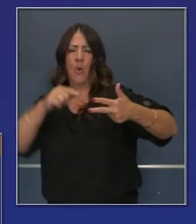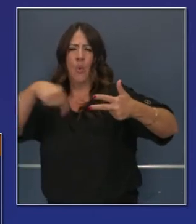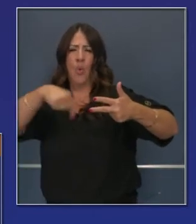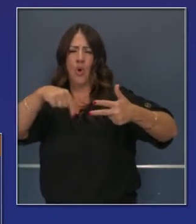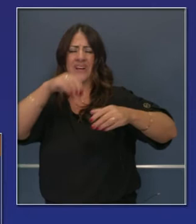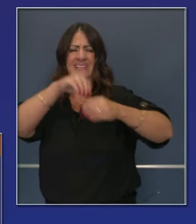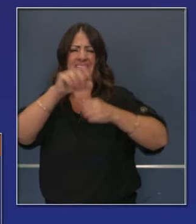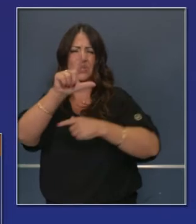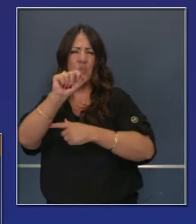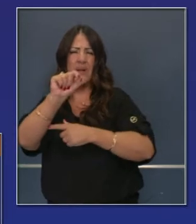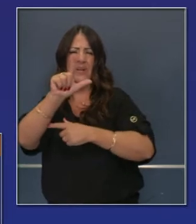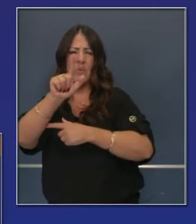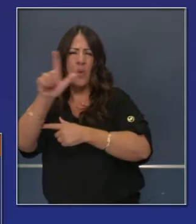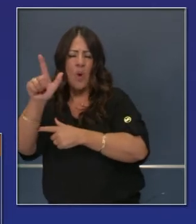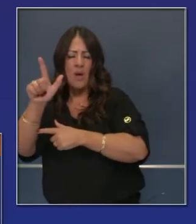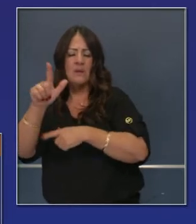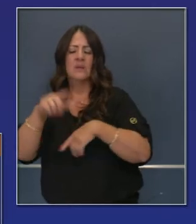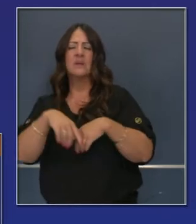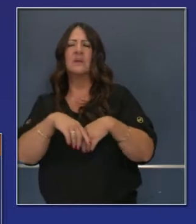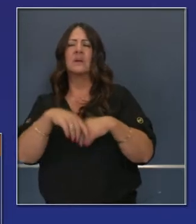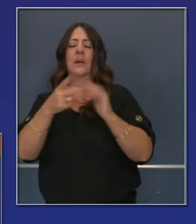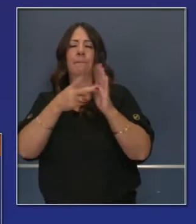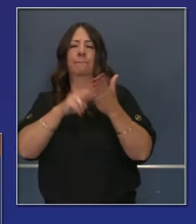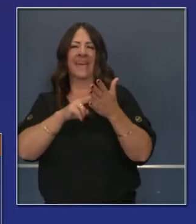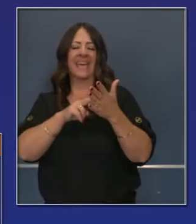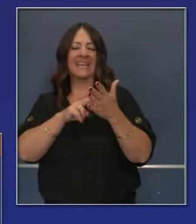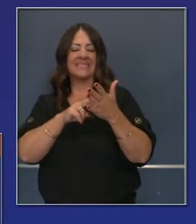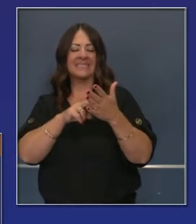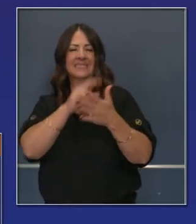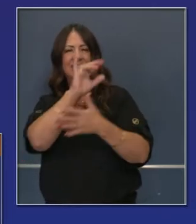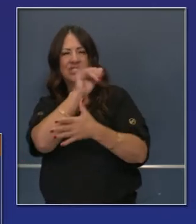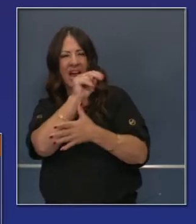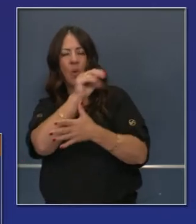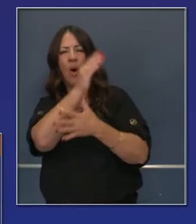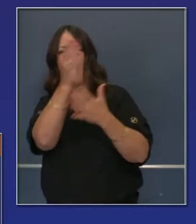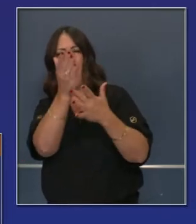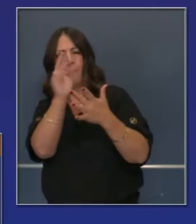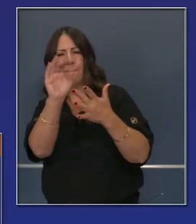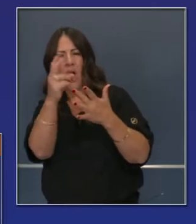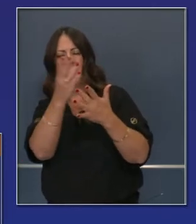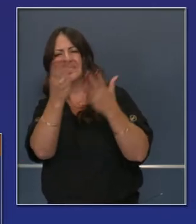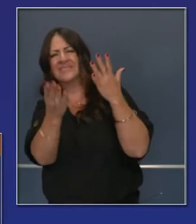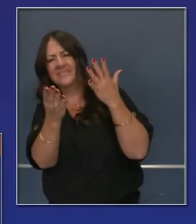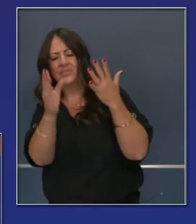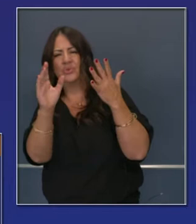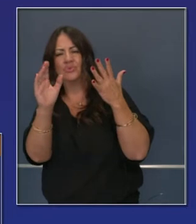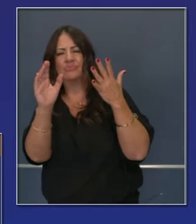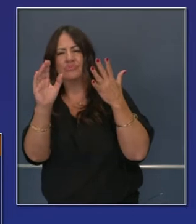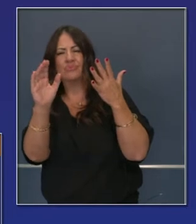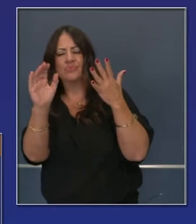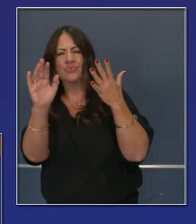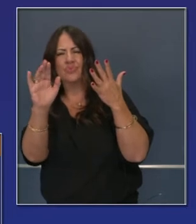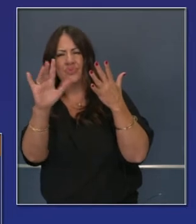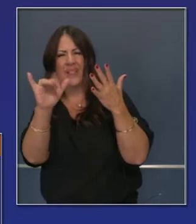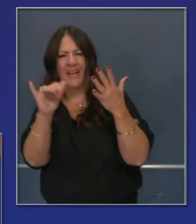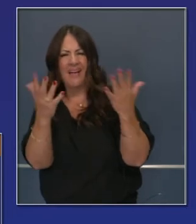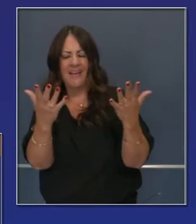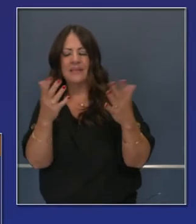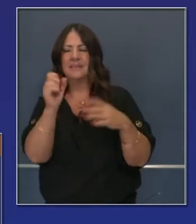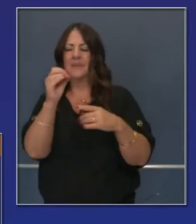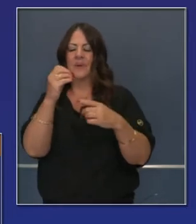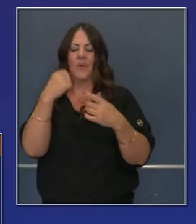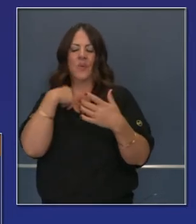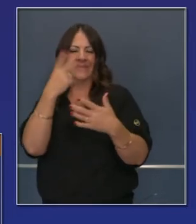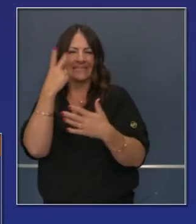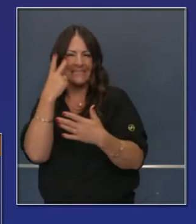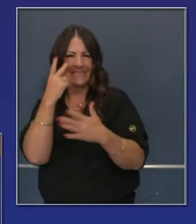del 2021. Mi respuesta para mi propia pregunta sería sí, sí y sí, solo que dependerá de